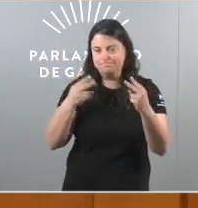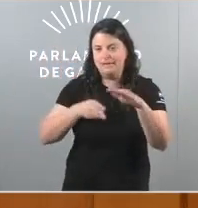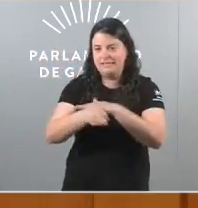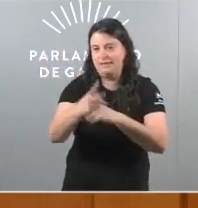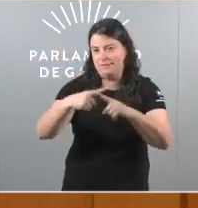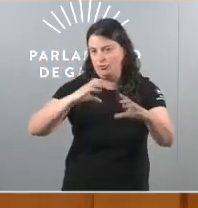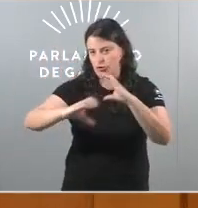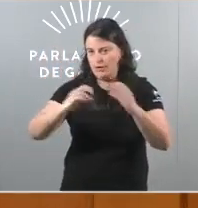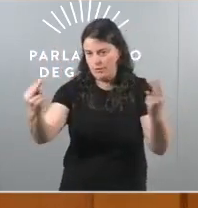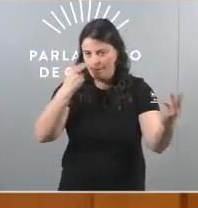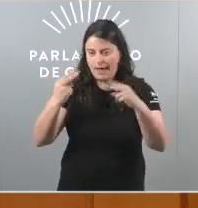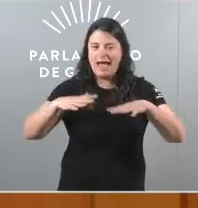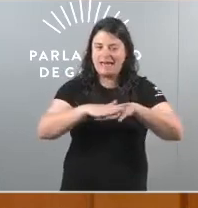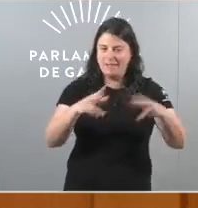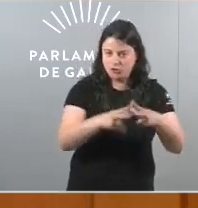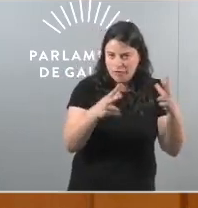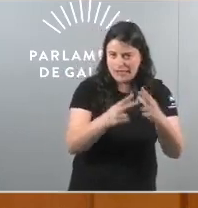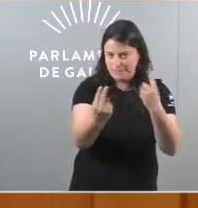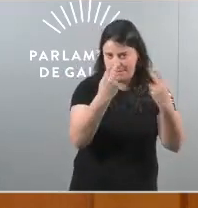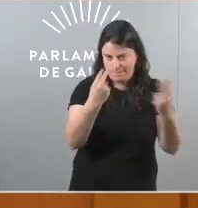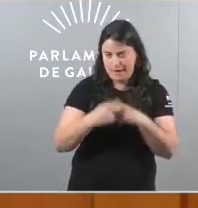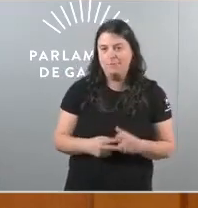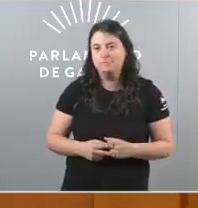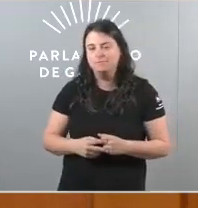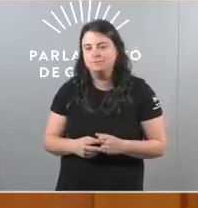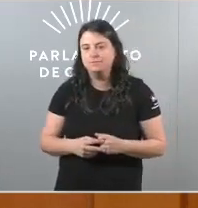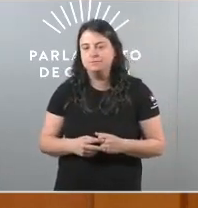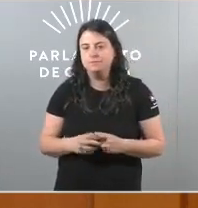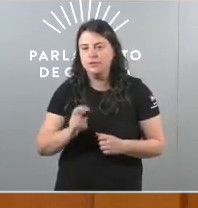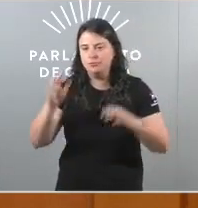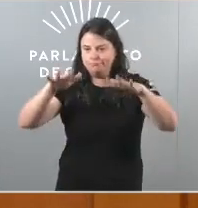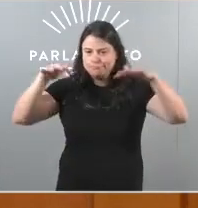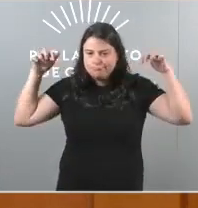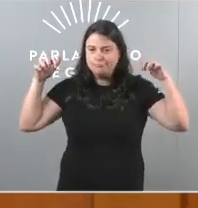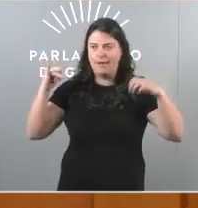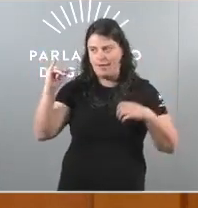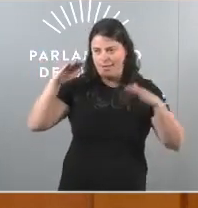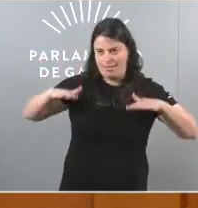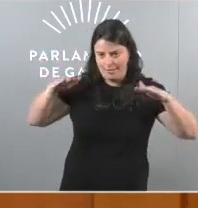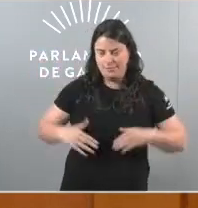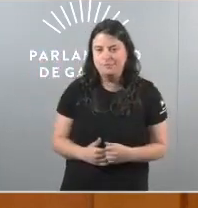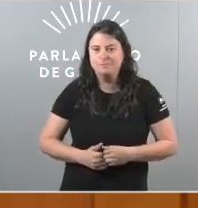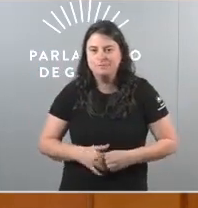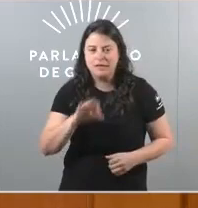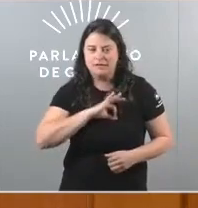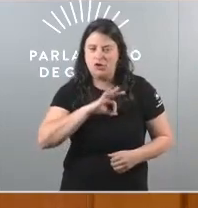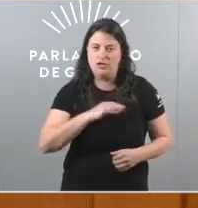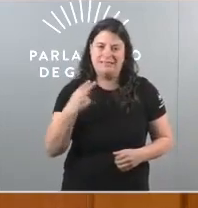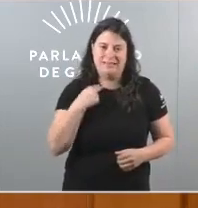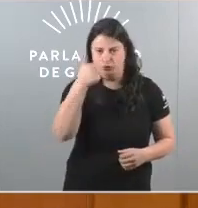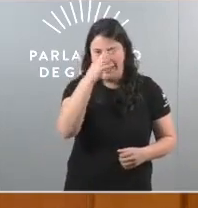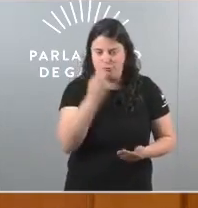medios de comunicación, das redes sociais, os que nos siguen nesta tribuna, señoras e señores deputados,